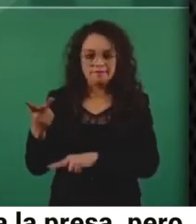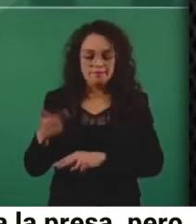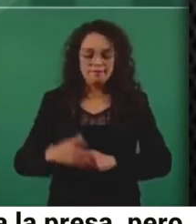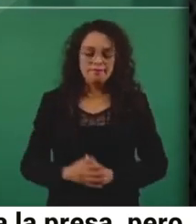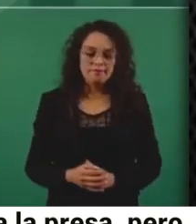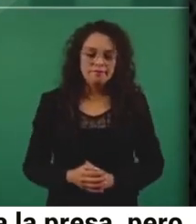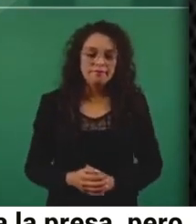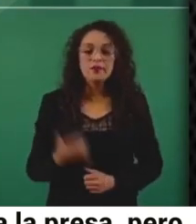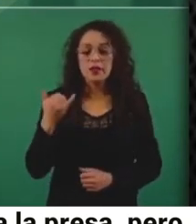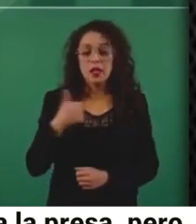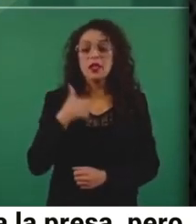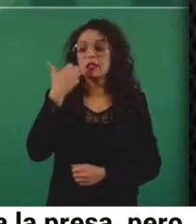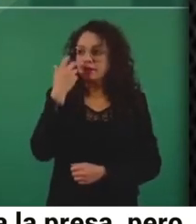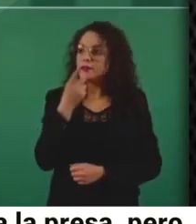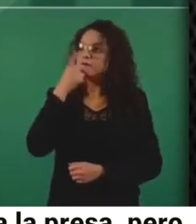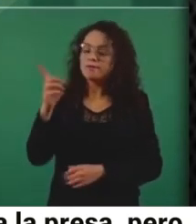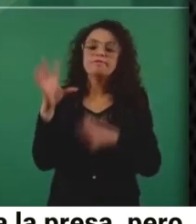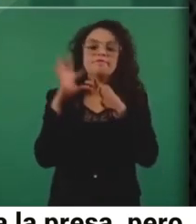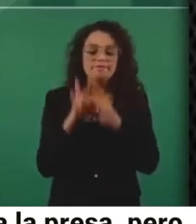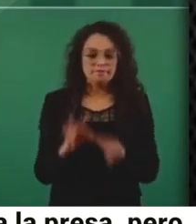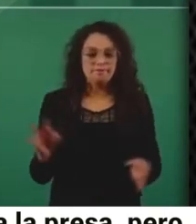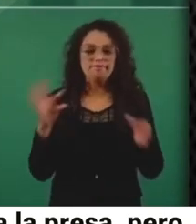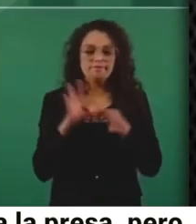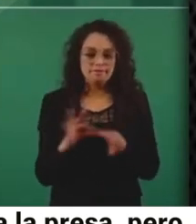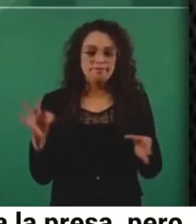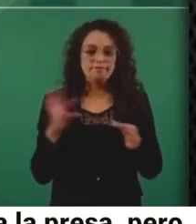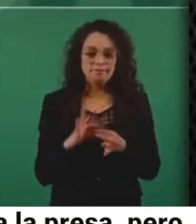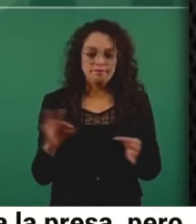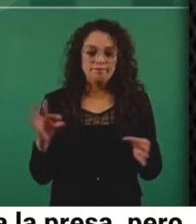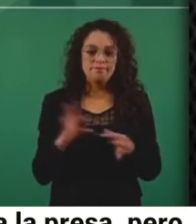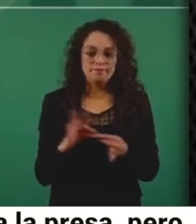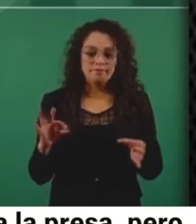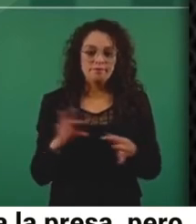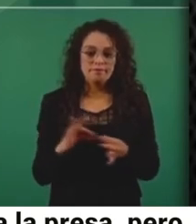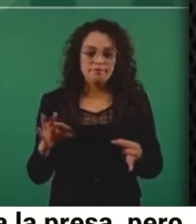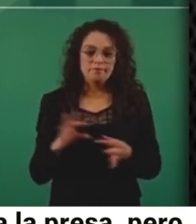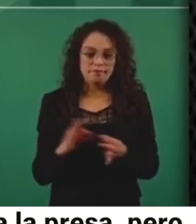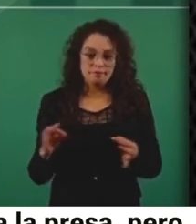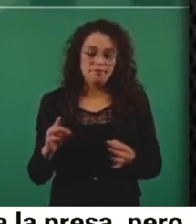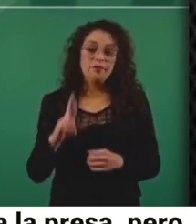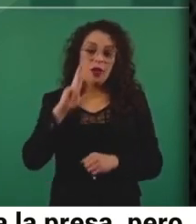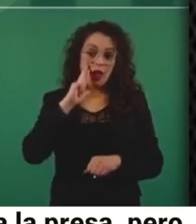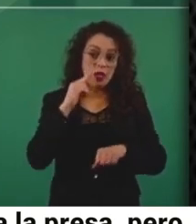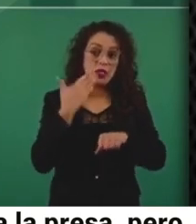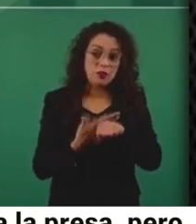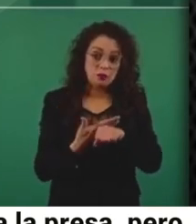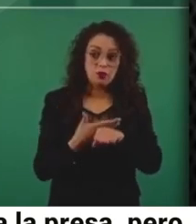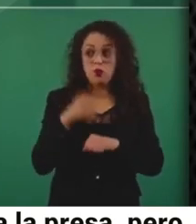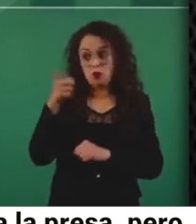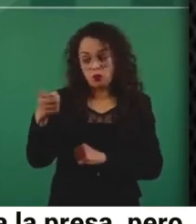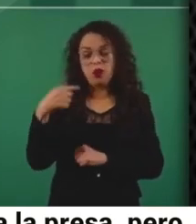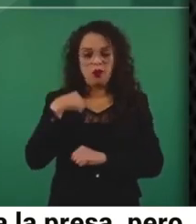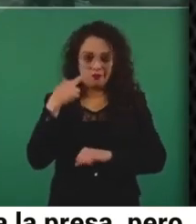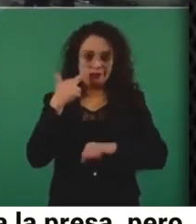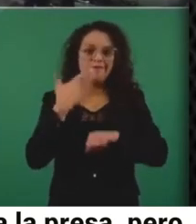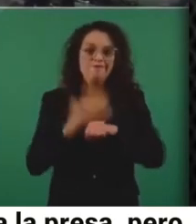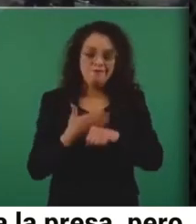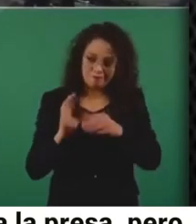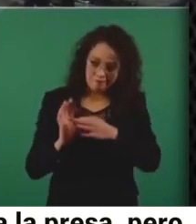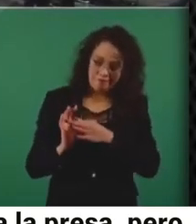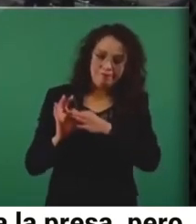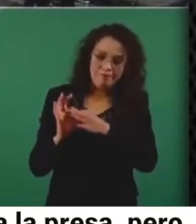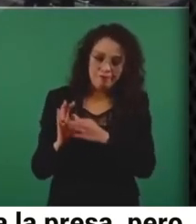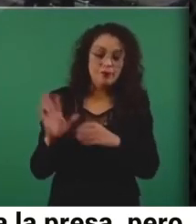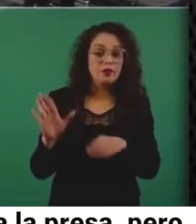compartamos la responsabilidad porque si no se